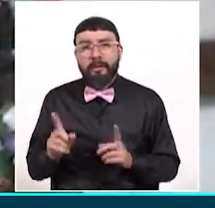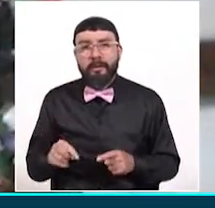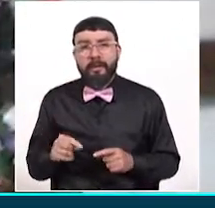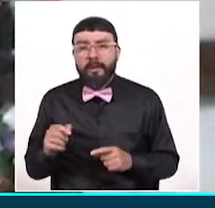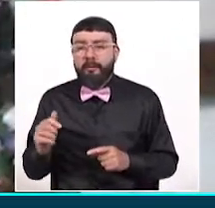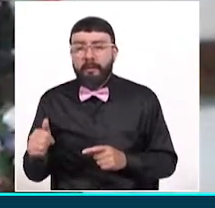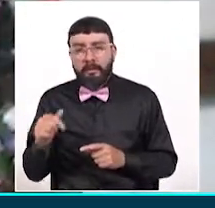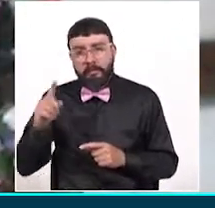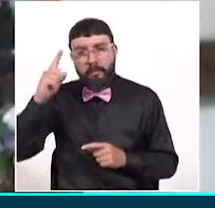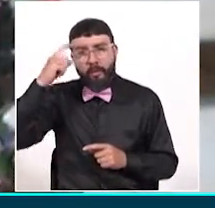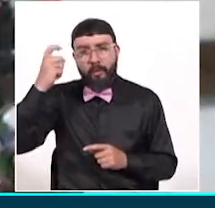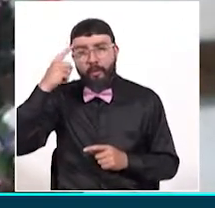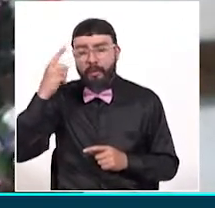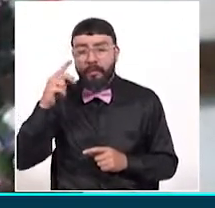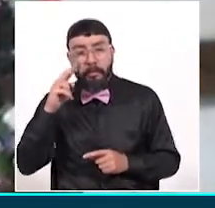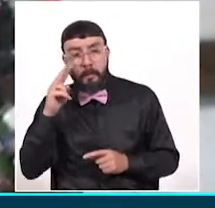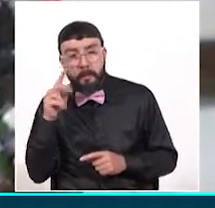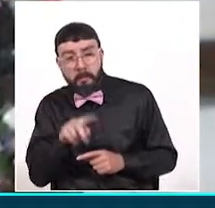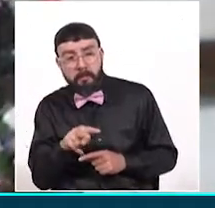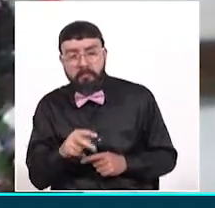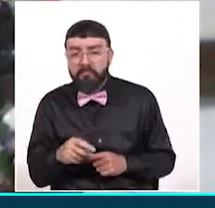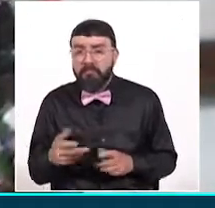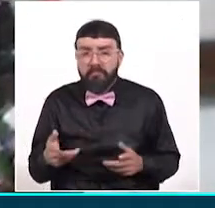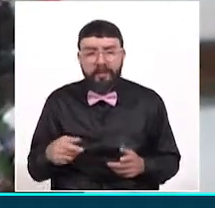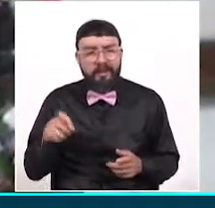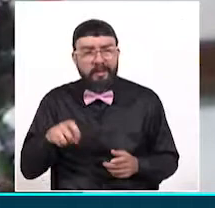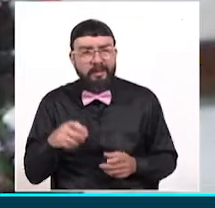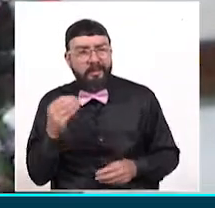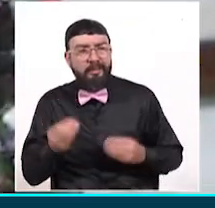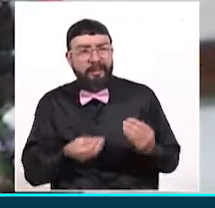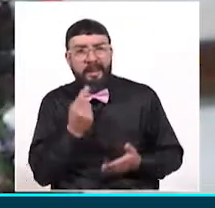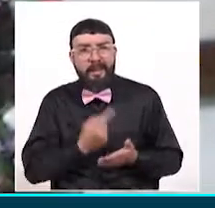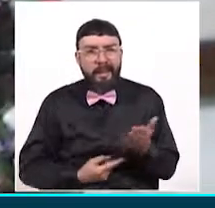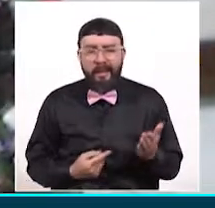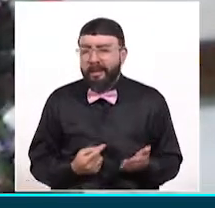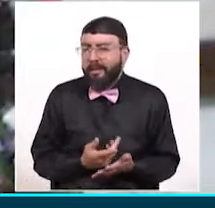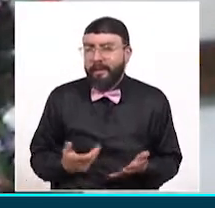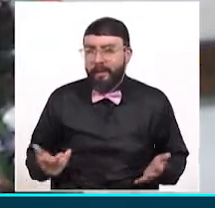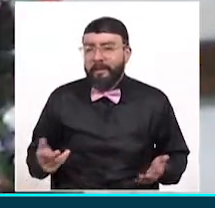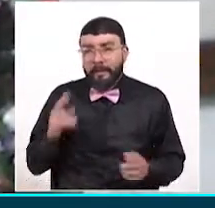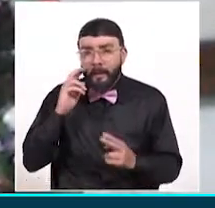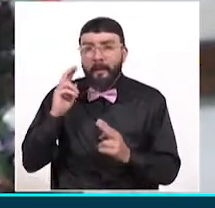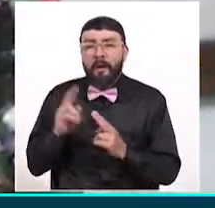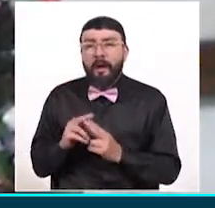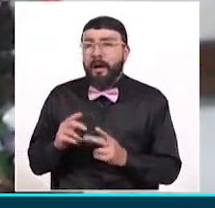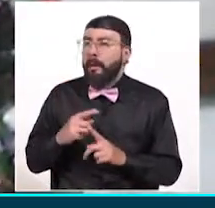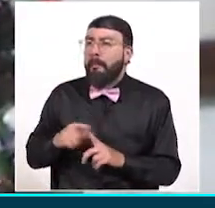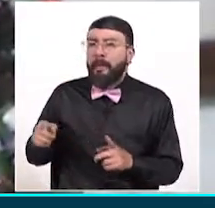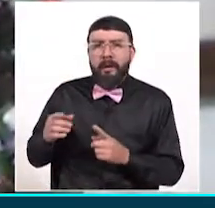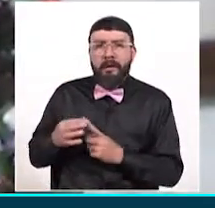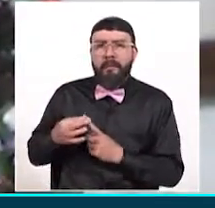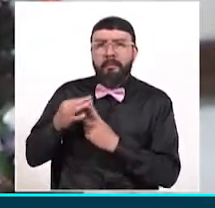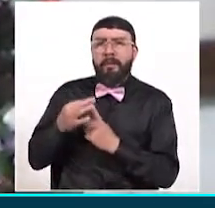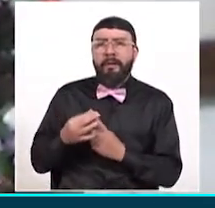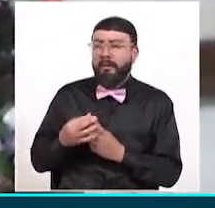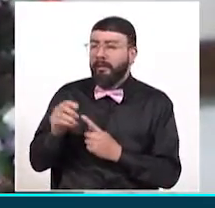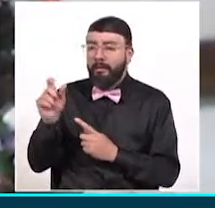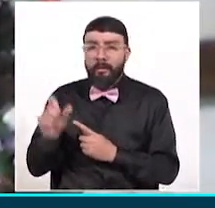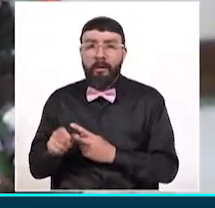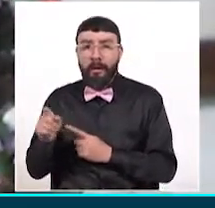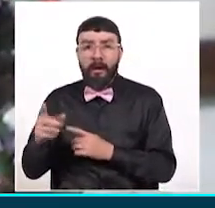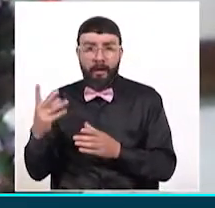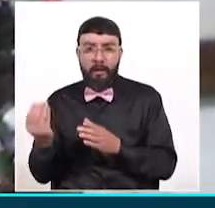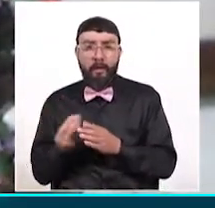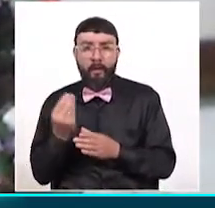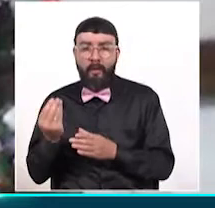mirará, la directriz, lo que tenga que hacer, pero quiero también pues que sepa el señor concejal, que